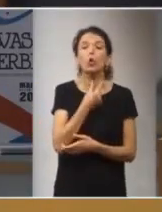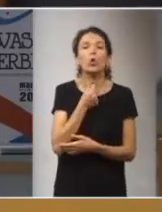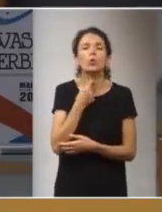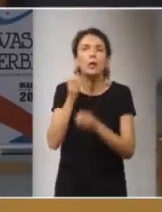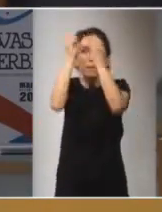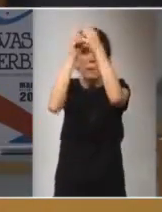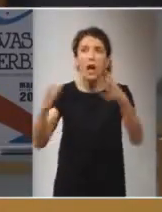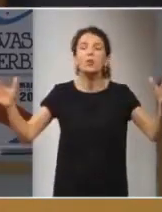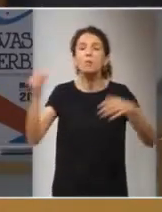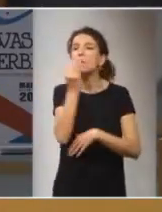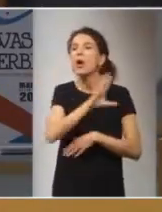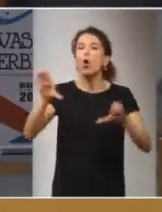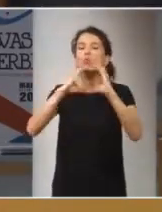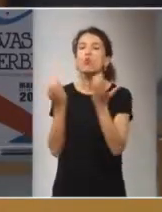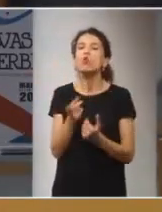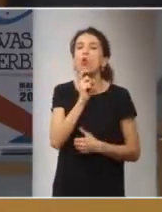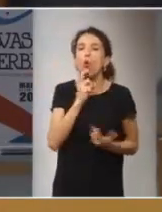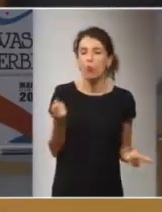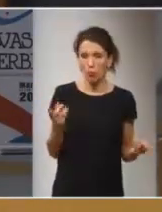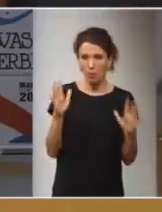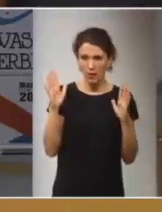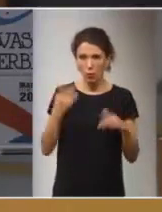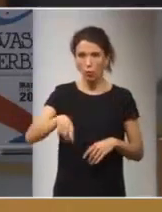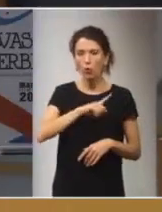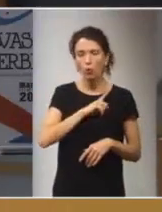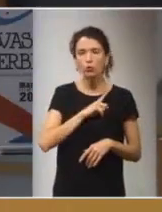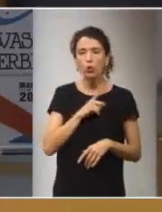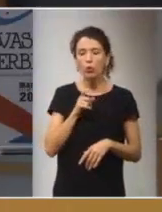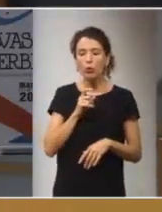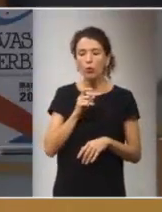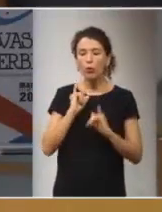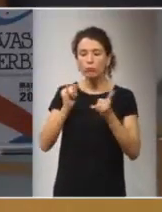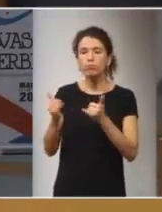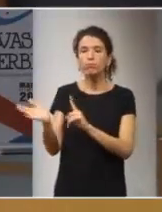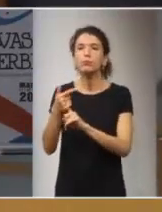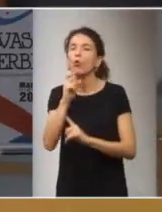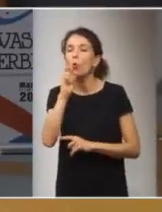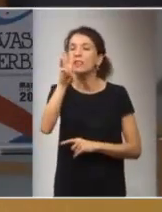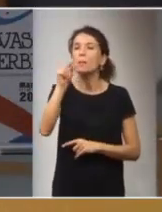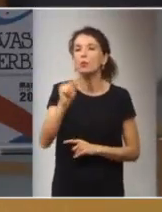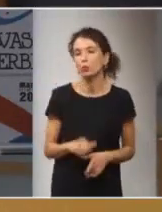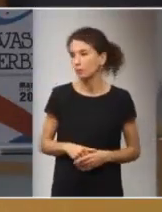imaginar un mejor mundo pero ¿cómo llegamos ahí en tres minutos?